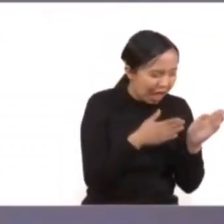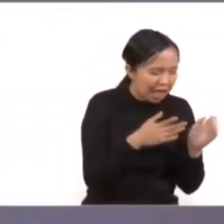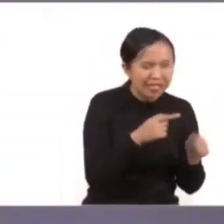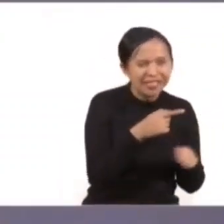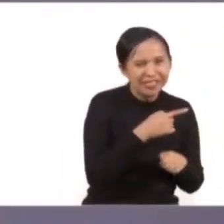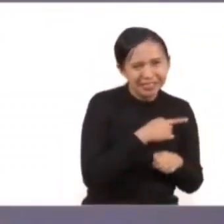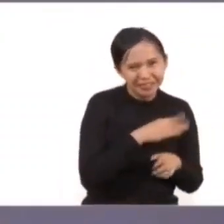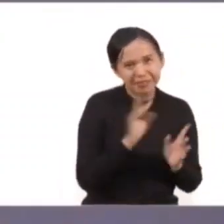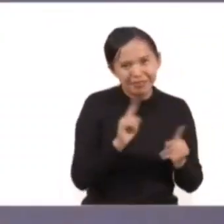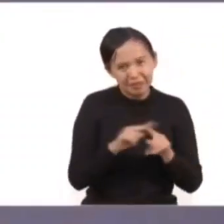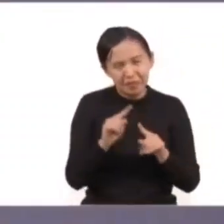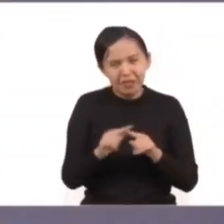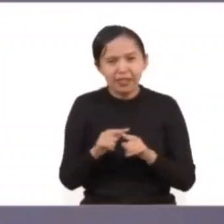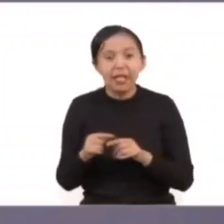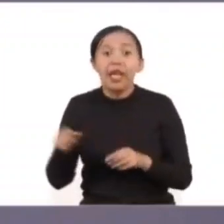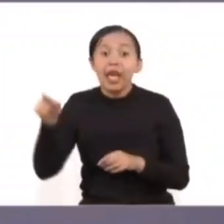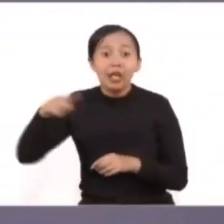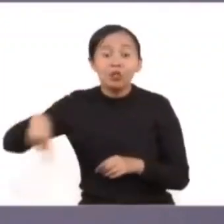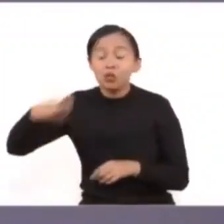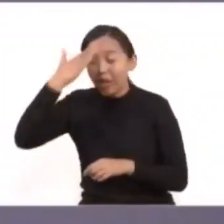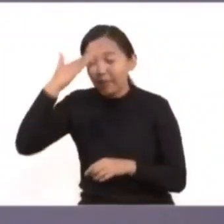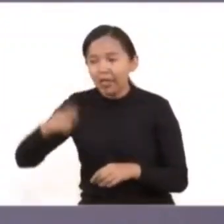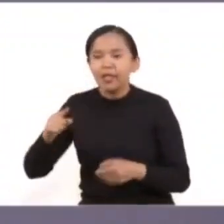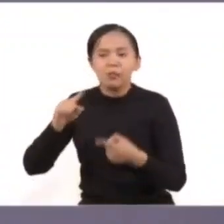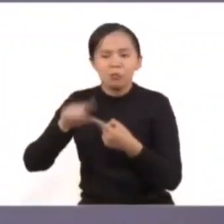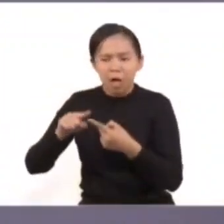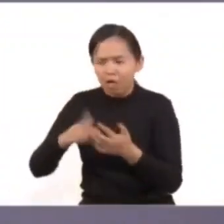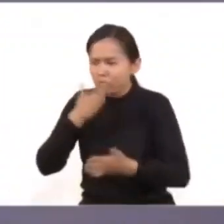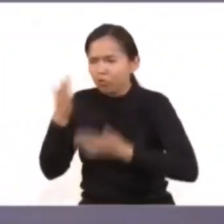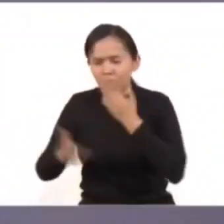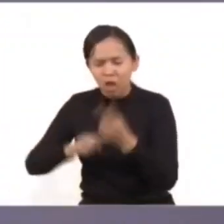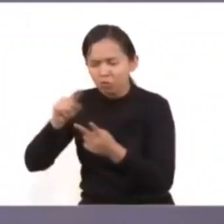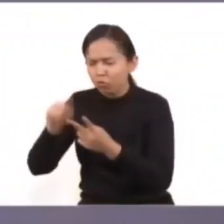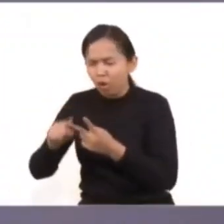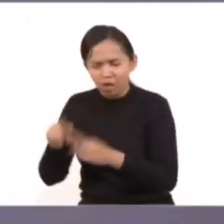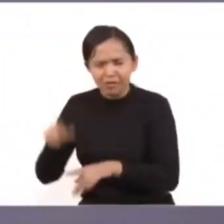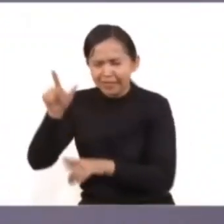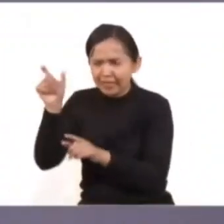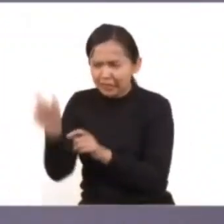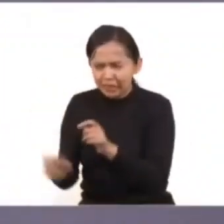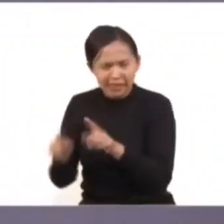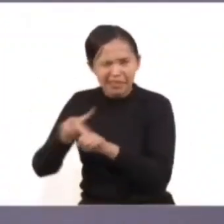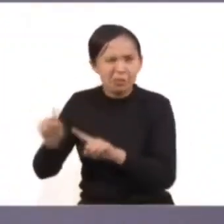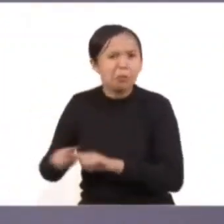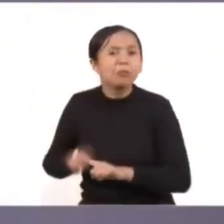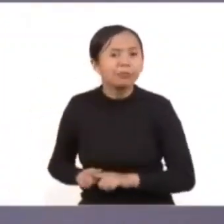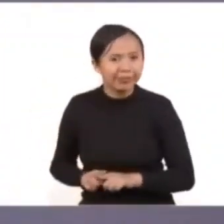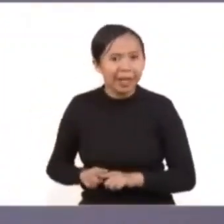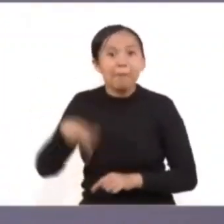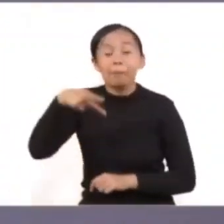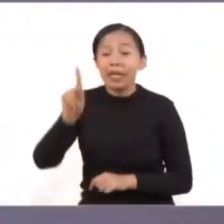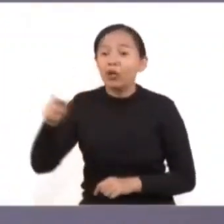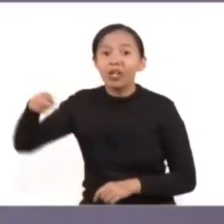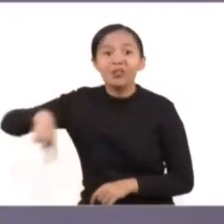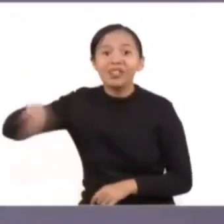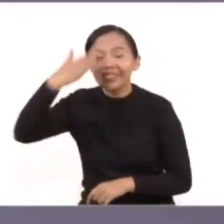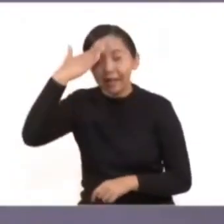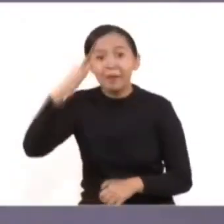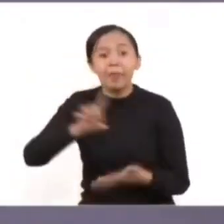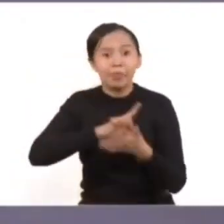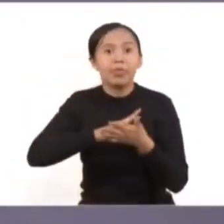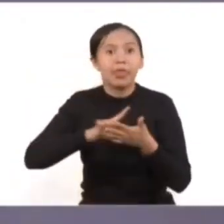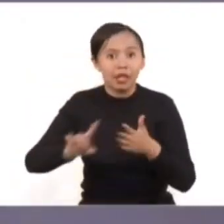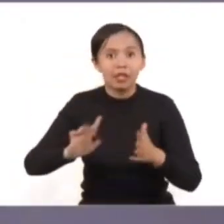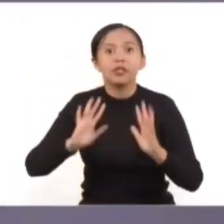no, estos jóvenes saben que tienen que terminar una carrera, tienen que formarse, etcétera, y también saben que tienen derecho a todos los derechos